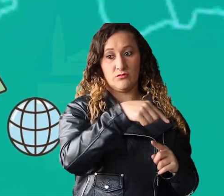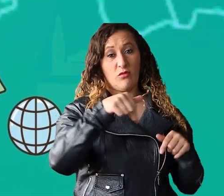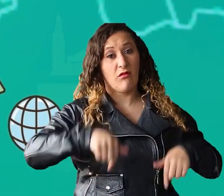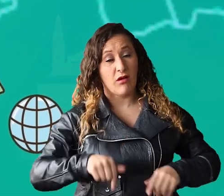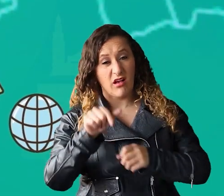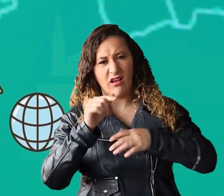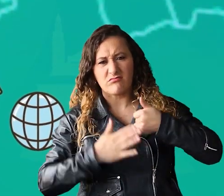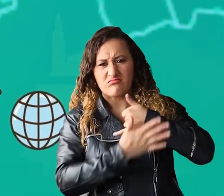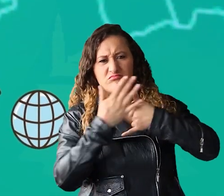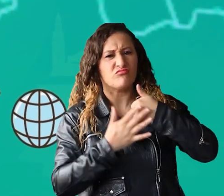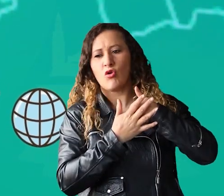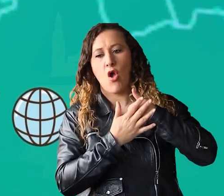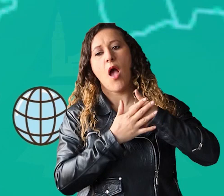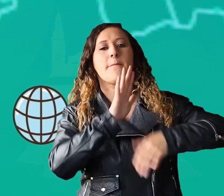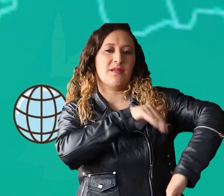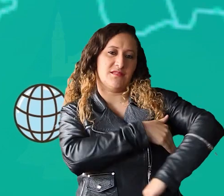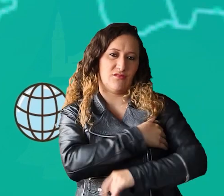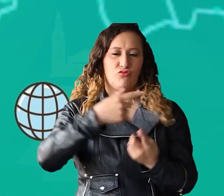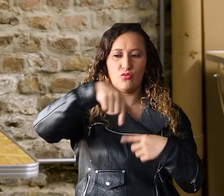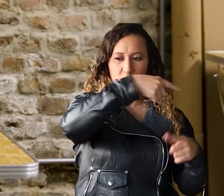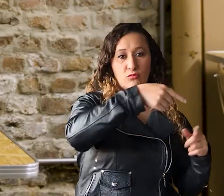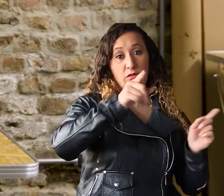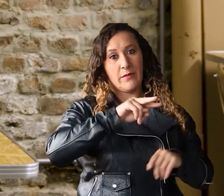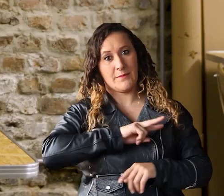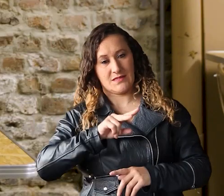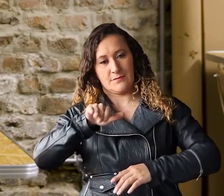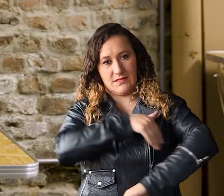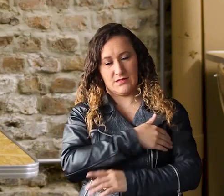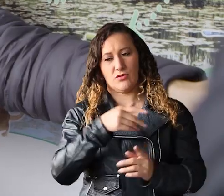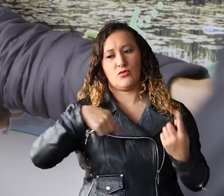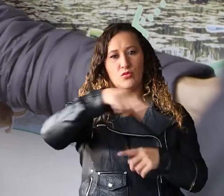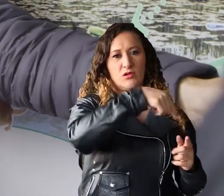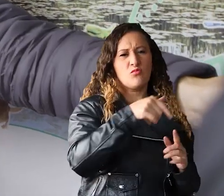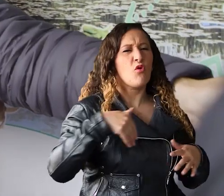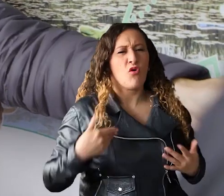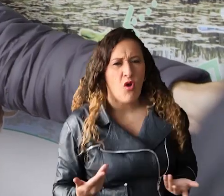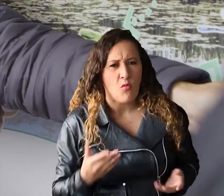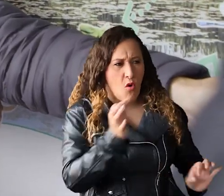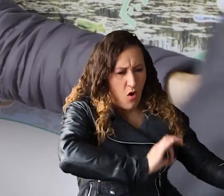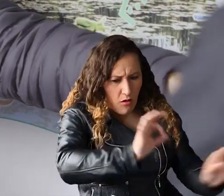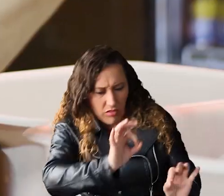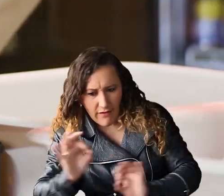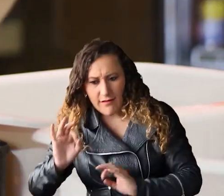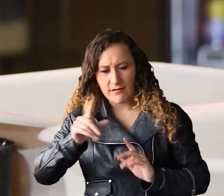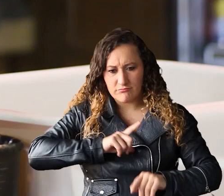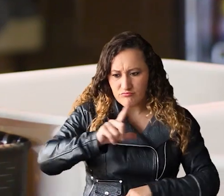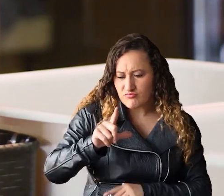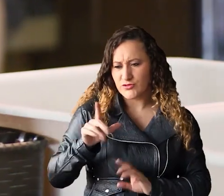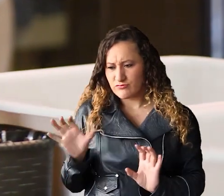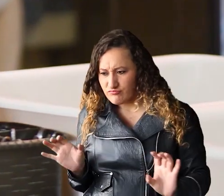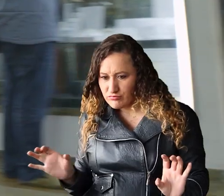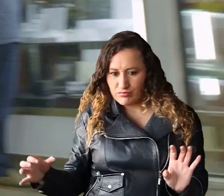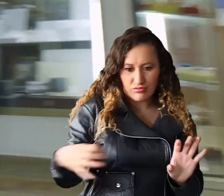Industria y Turismo, a través del Viceministerio de Turismo, ordena, lidera y articula a los actores públicos y privados que